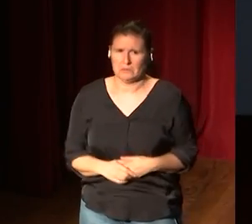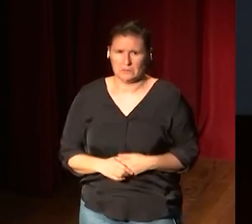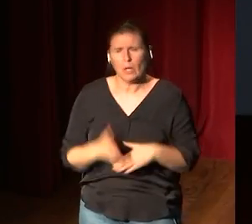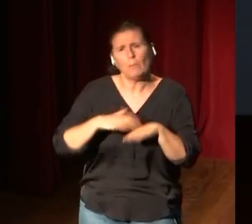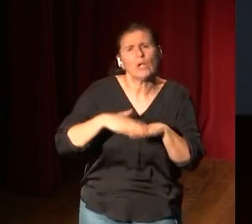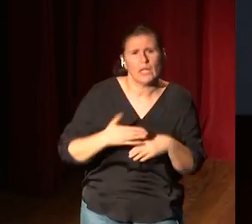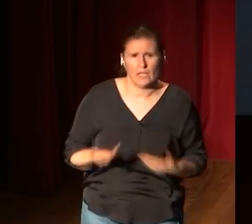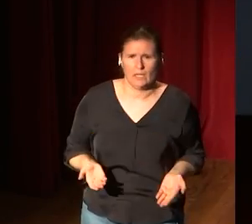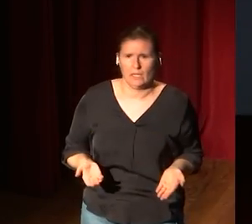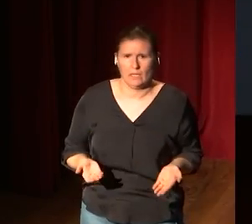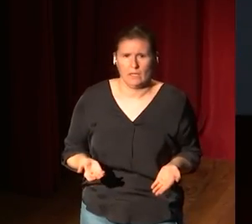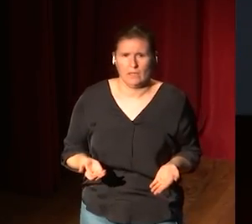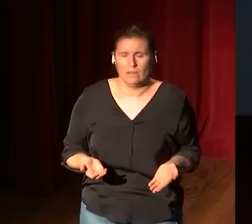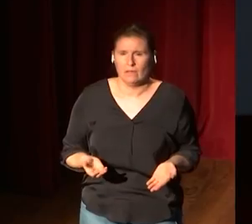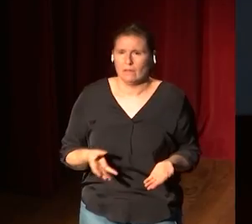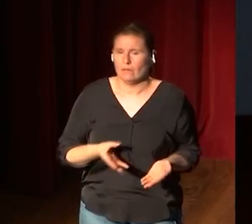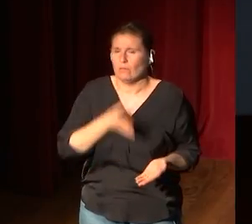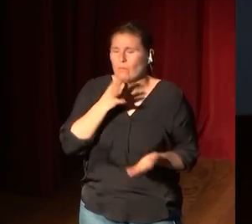Hay mucha necesidad